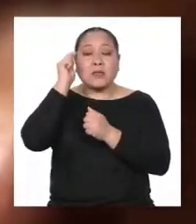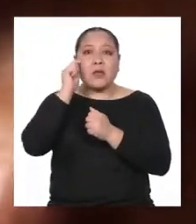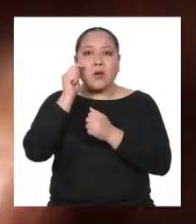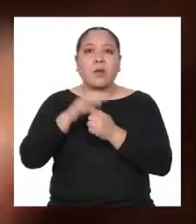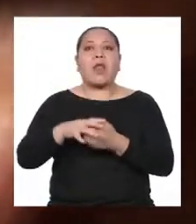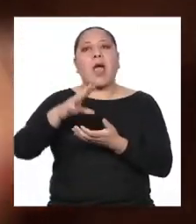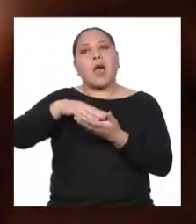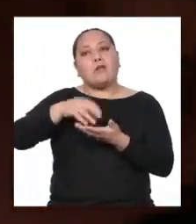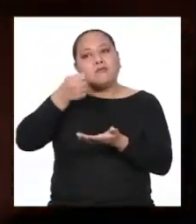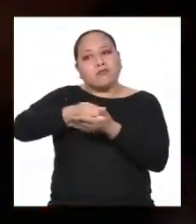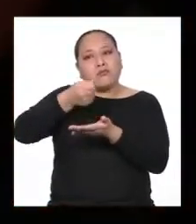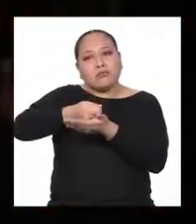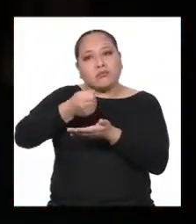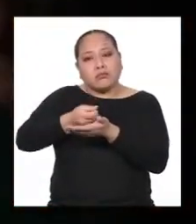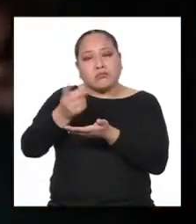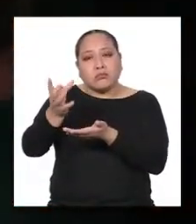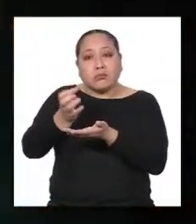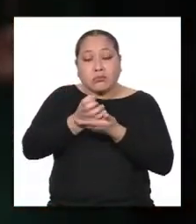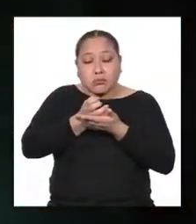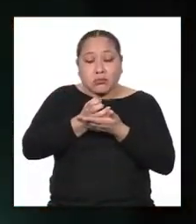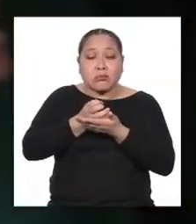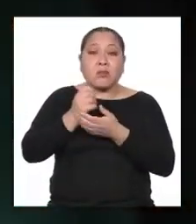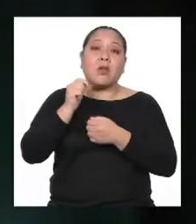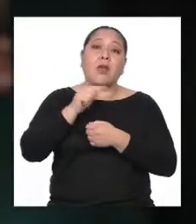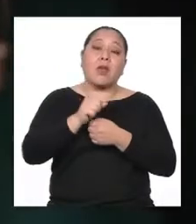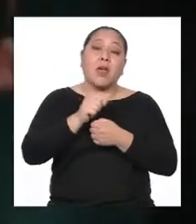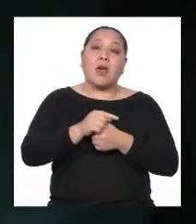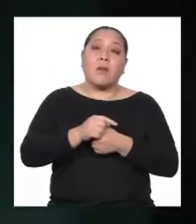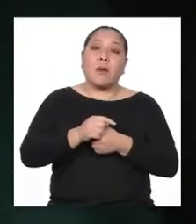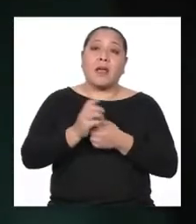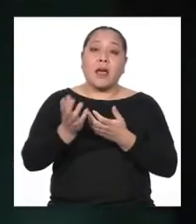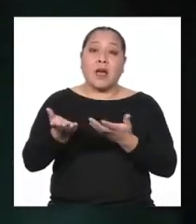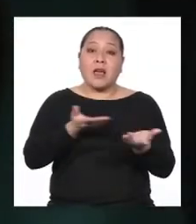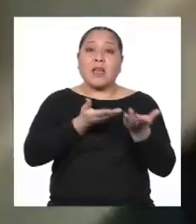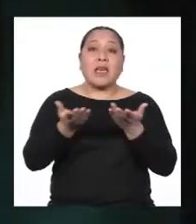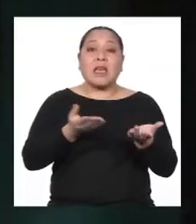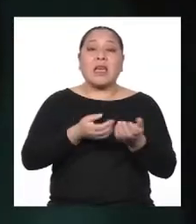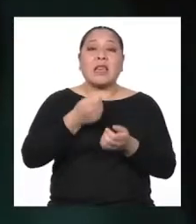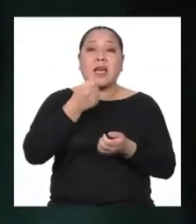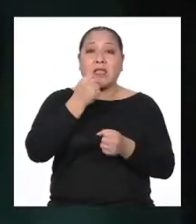Ahora estudio tres días Y los demás días Ayudo a mis tíos en el campo